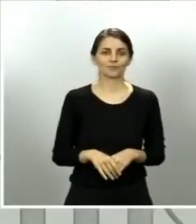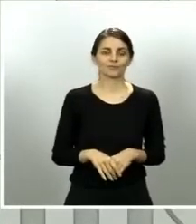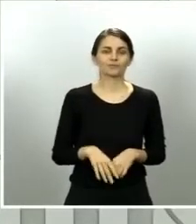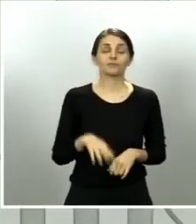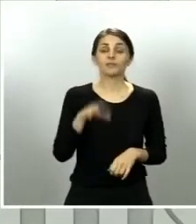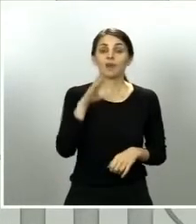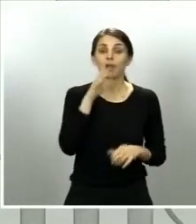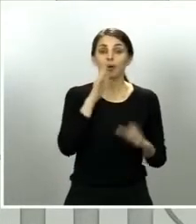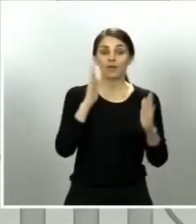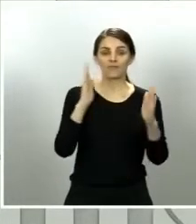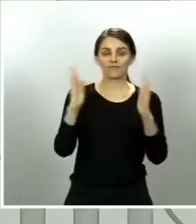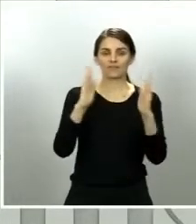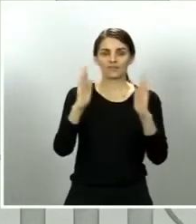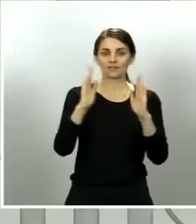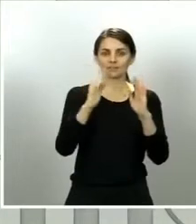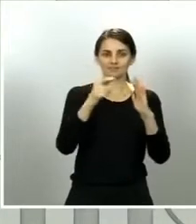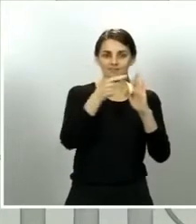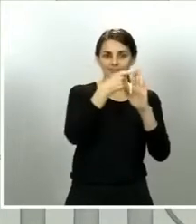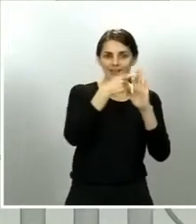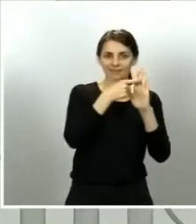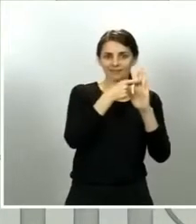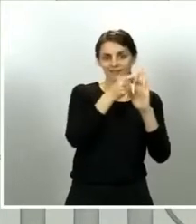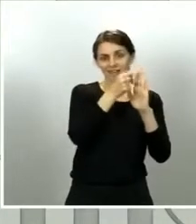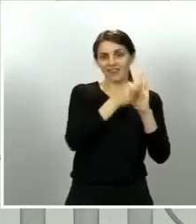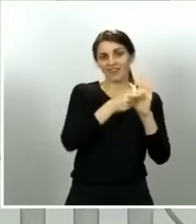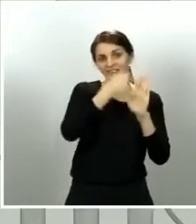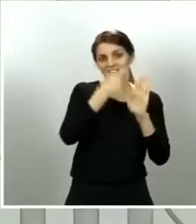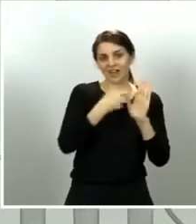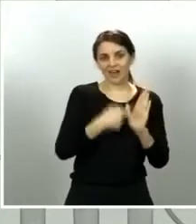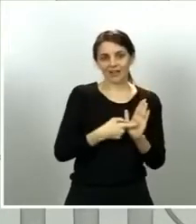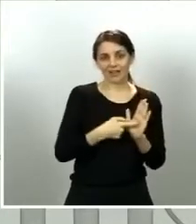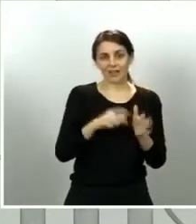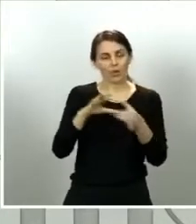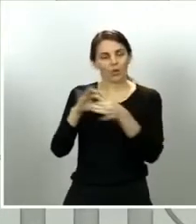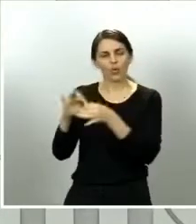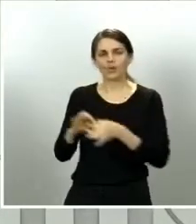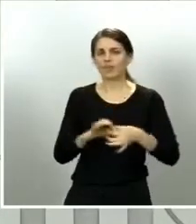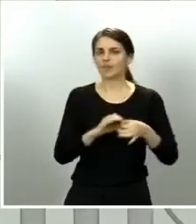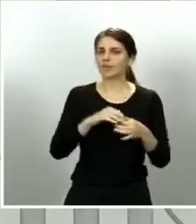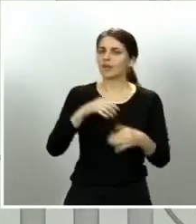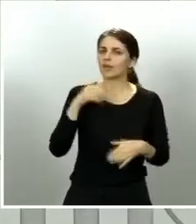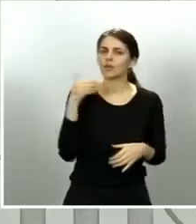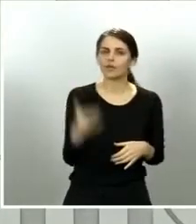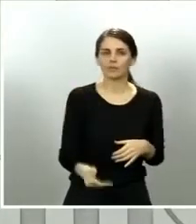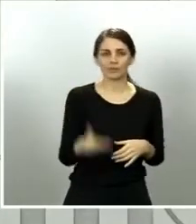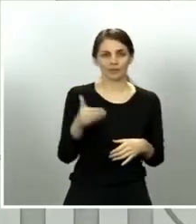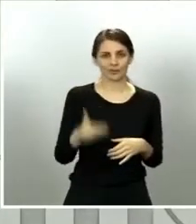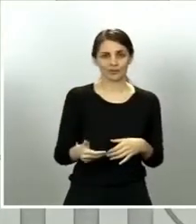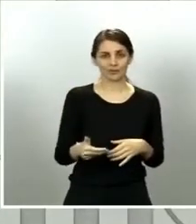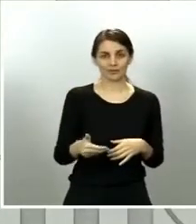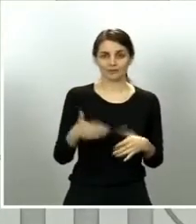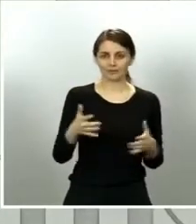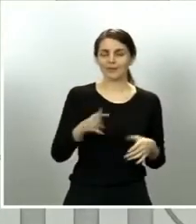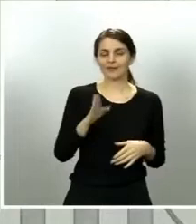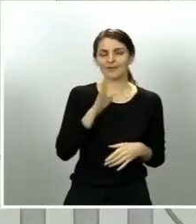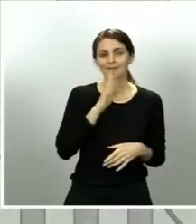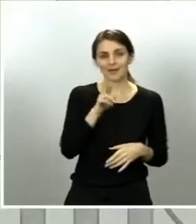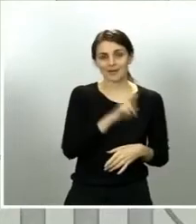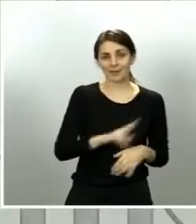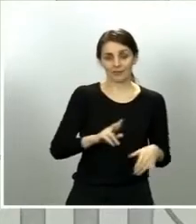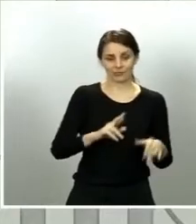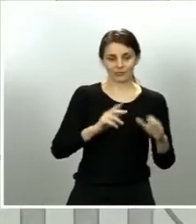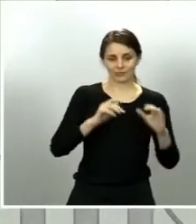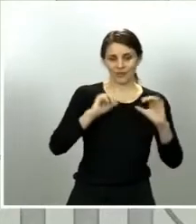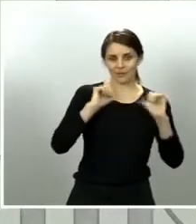unidad es más importante que nunca. Entramos juntos en esto y saldremos juntos en esto. Gracias a estos tres